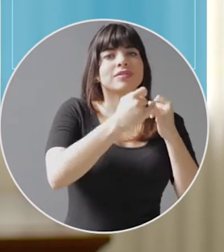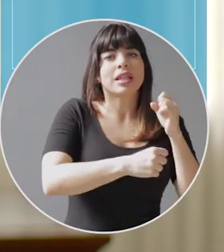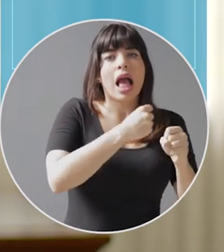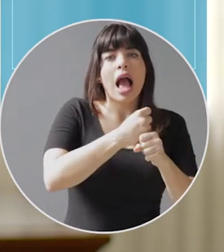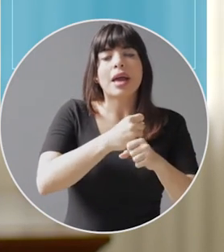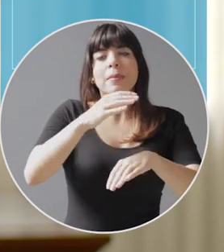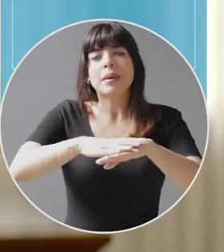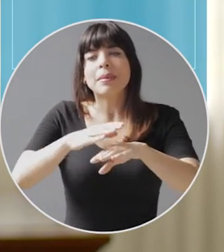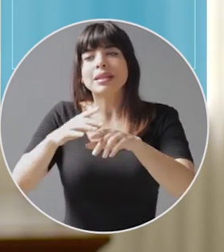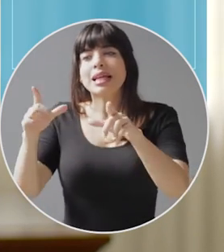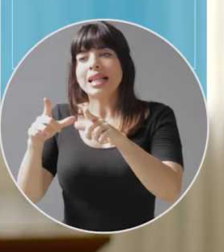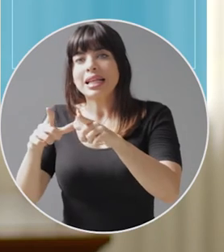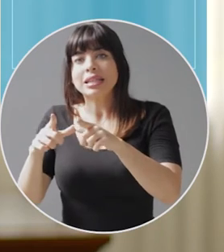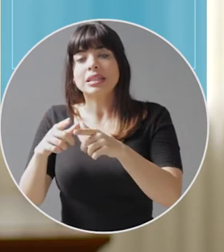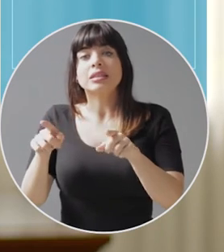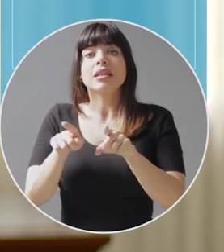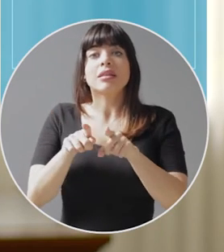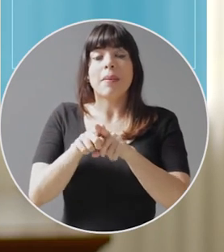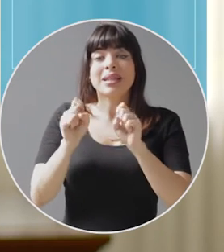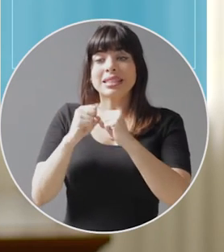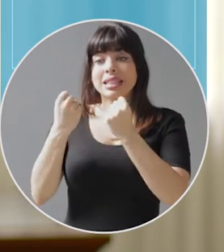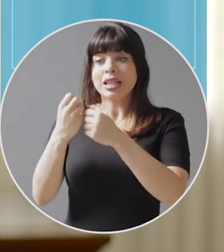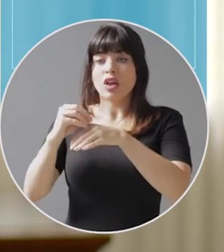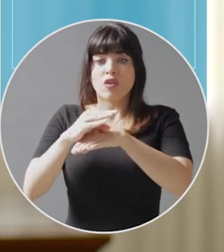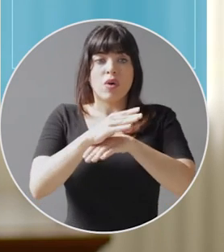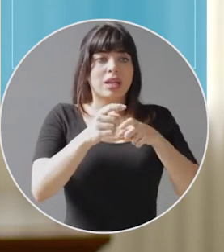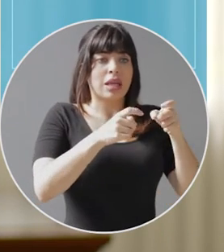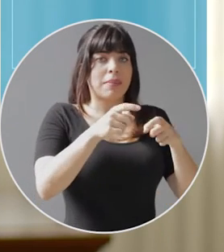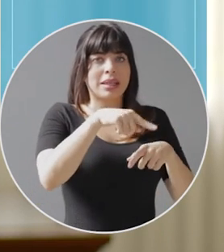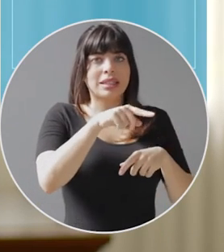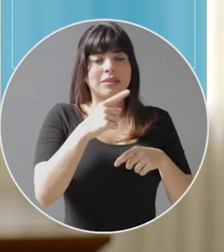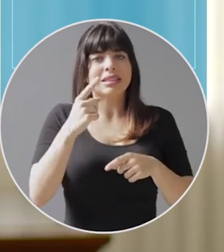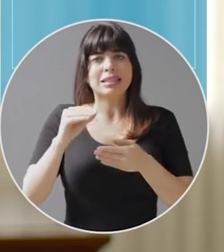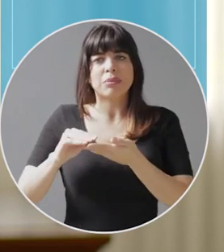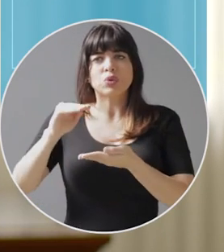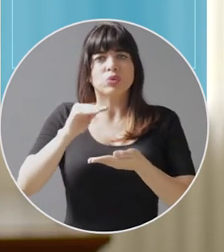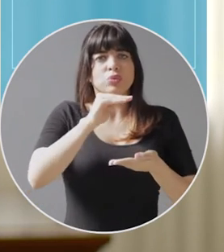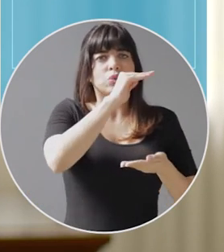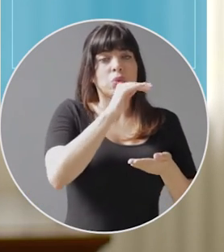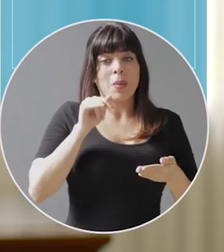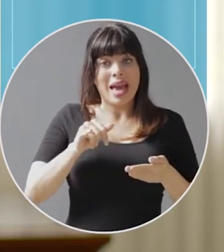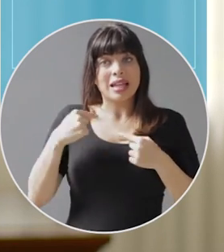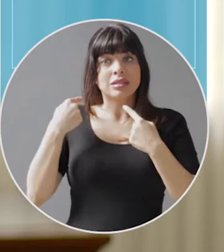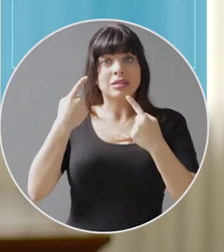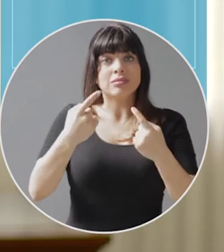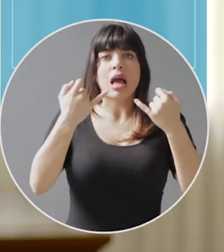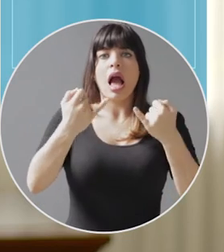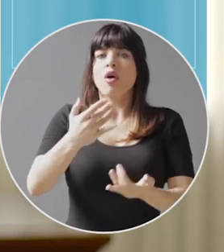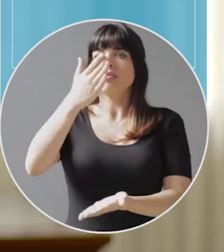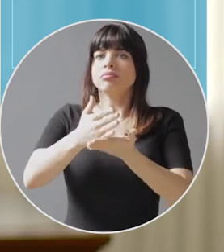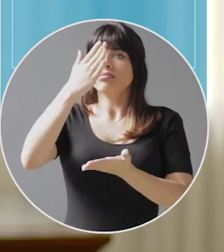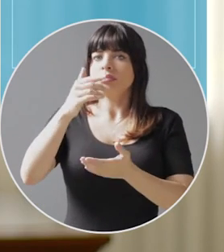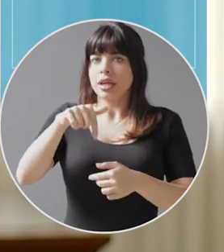licencias y permisos, así como la injerencia sindical en la gestión administrativa. Esta tendencia se terminó en